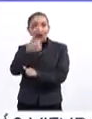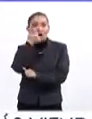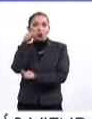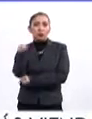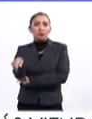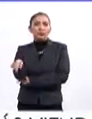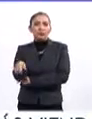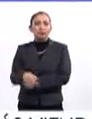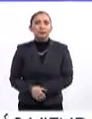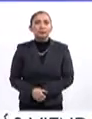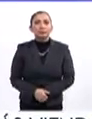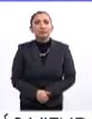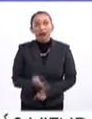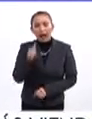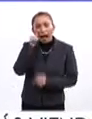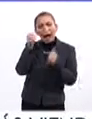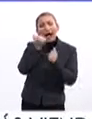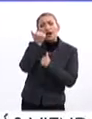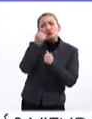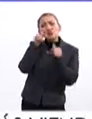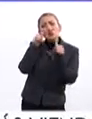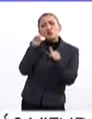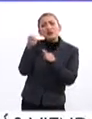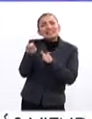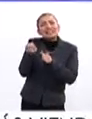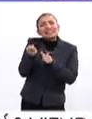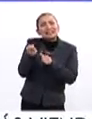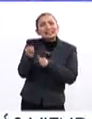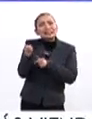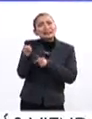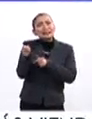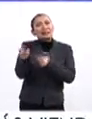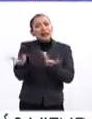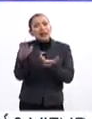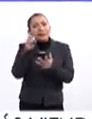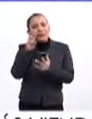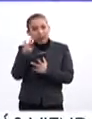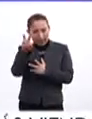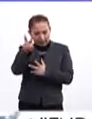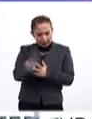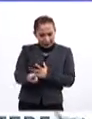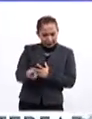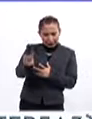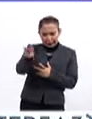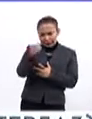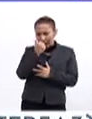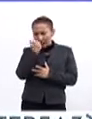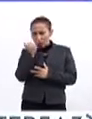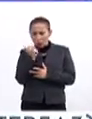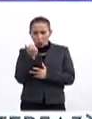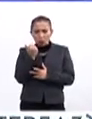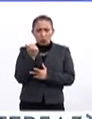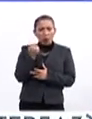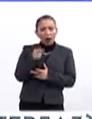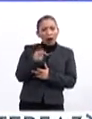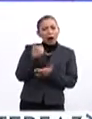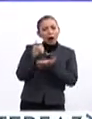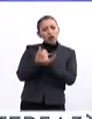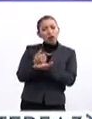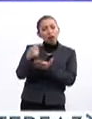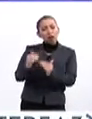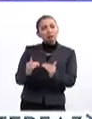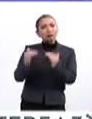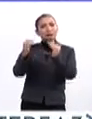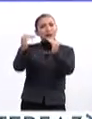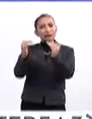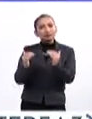alumno en el centro. Y poner al alumno en el centro significa que miremos a los ojos del alumno y que le ayudemos a